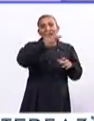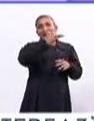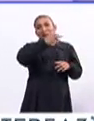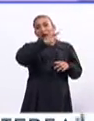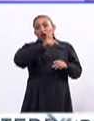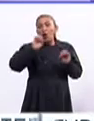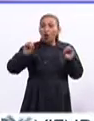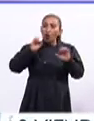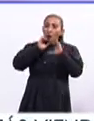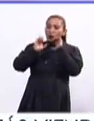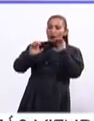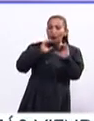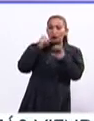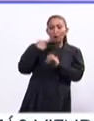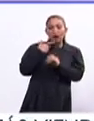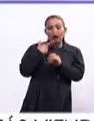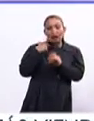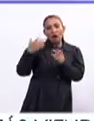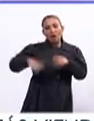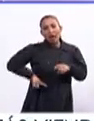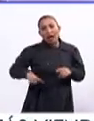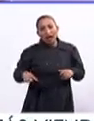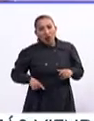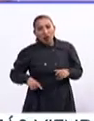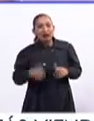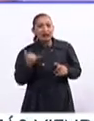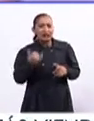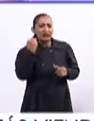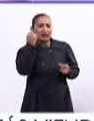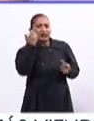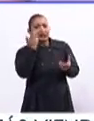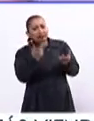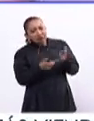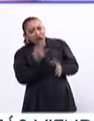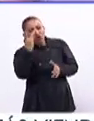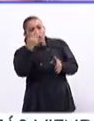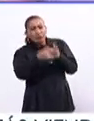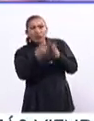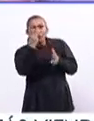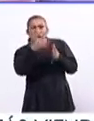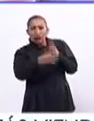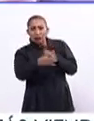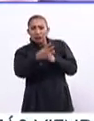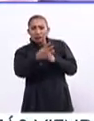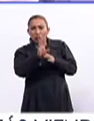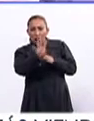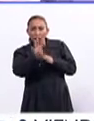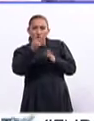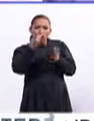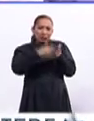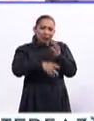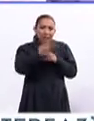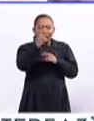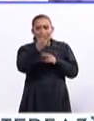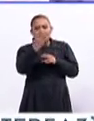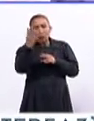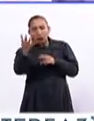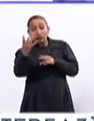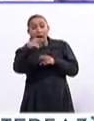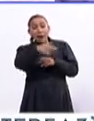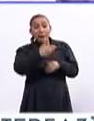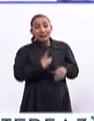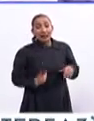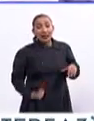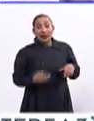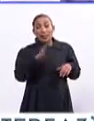veces ha sido comunicación política, de gobierno. Y en algún momento, en el 2004, 2003, 2004, el